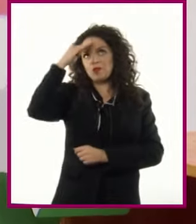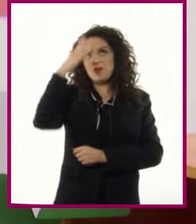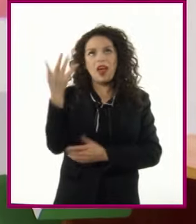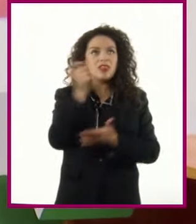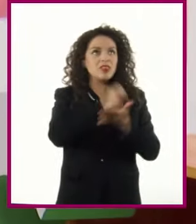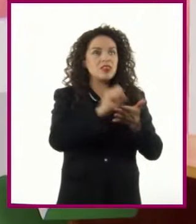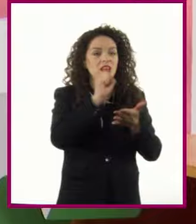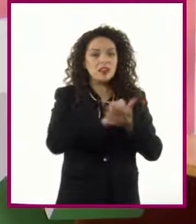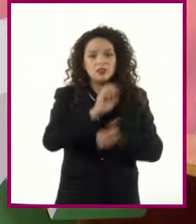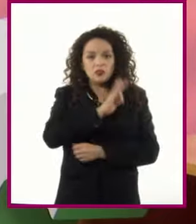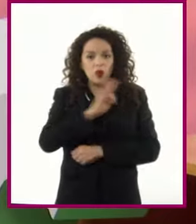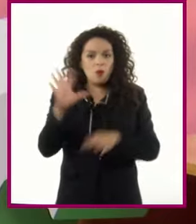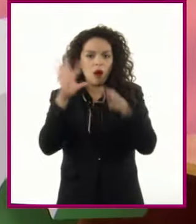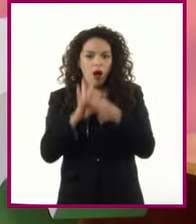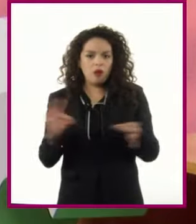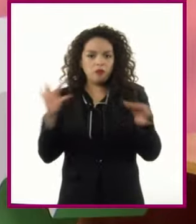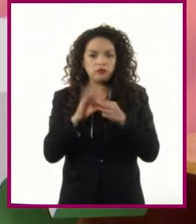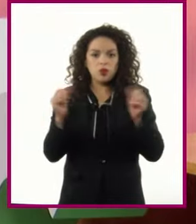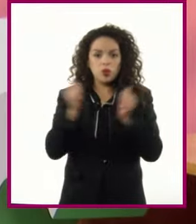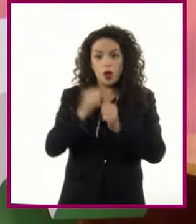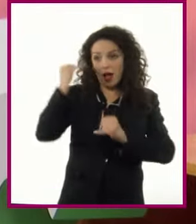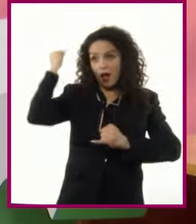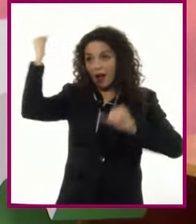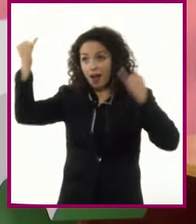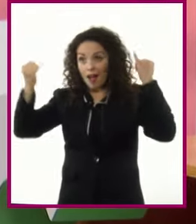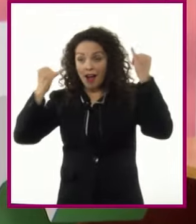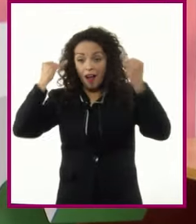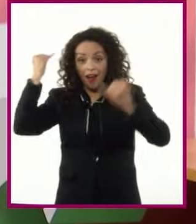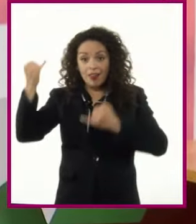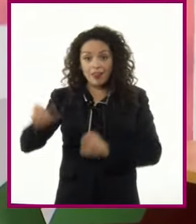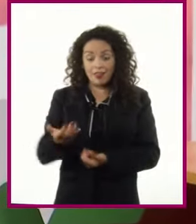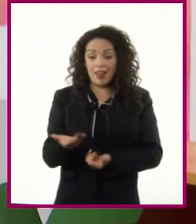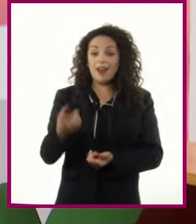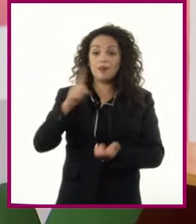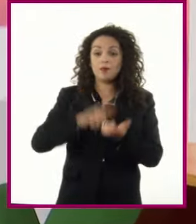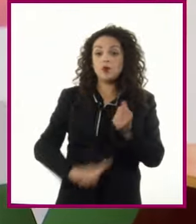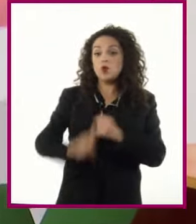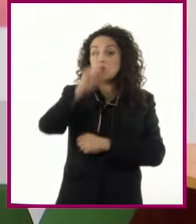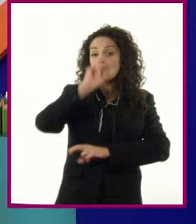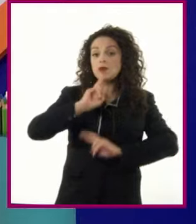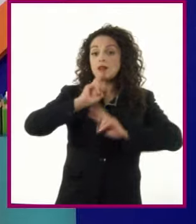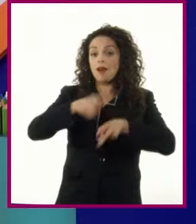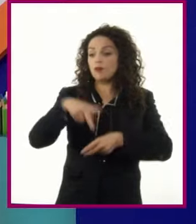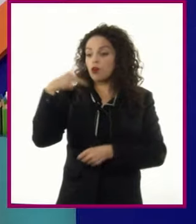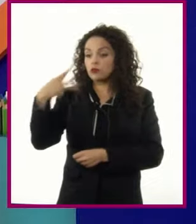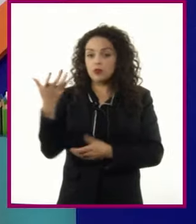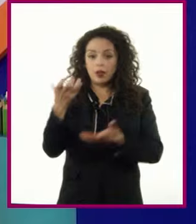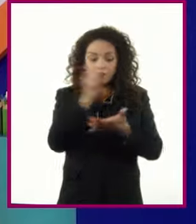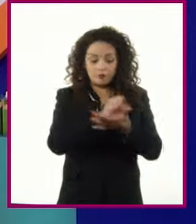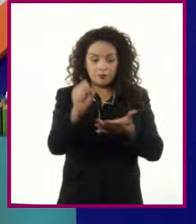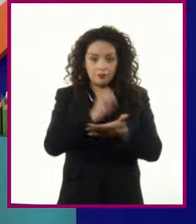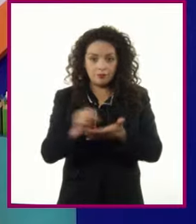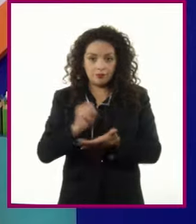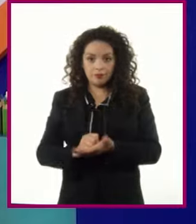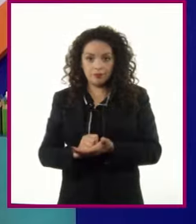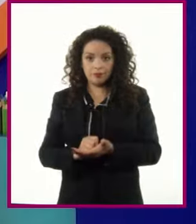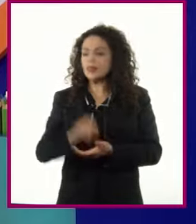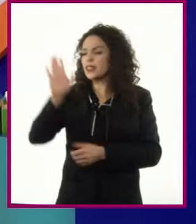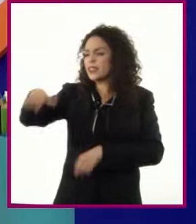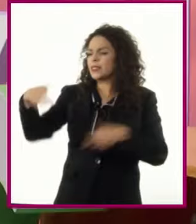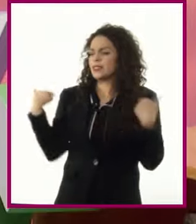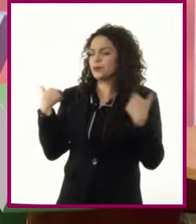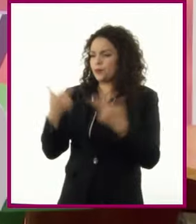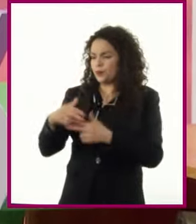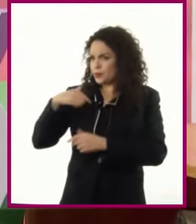permita exponer de manera creativa y a una sola voz su escrito Profesor, recuerdo que la